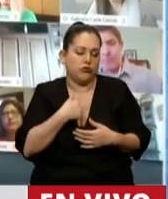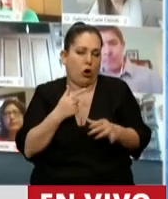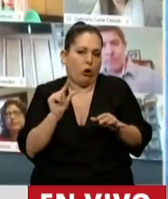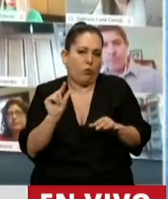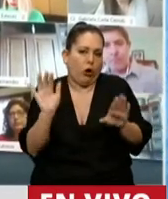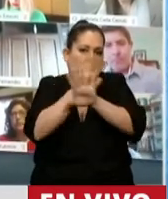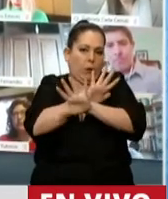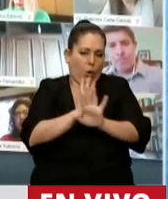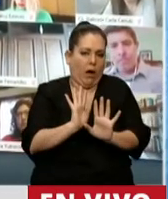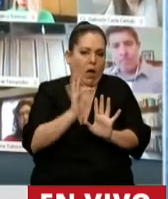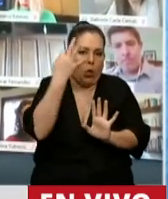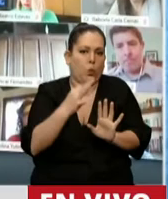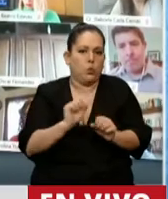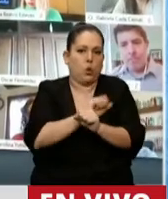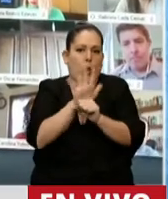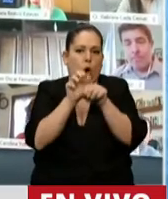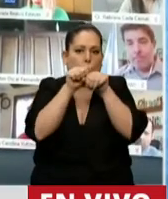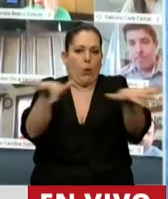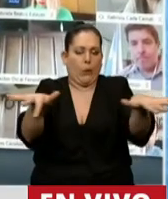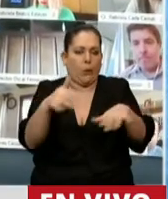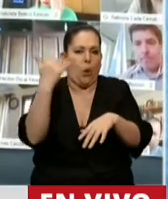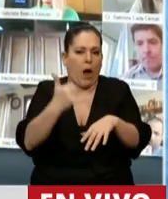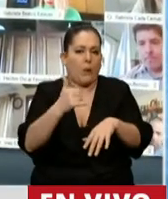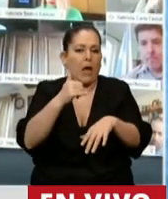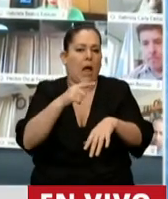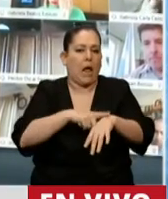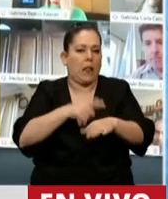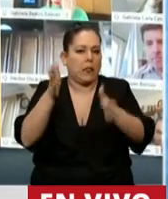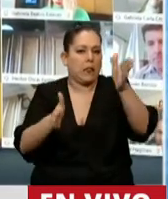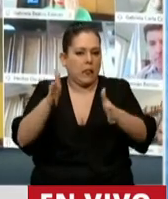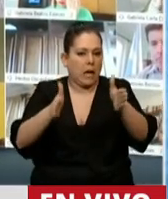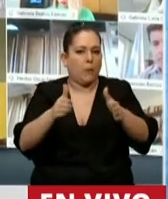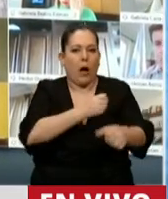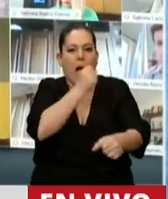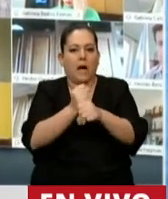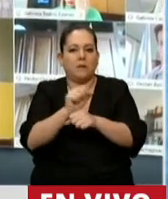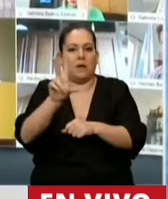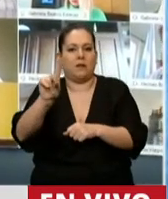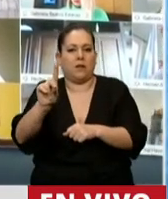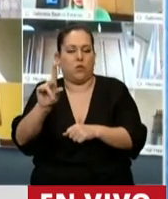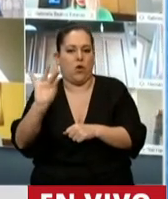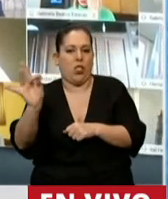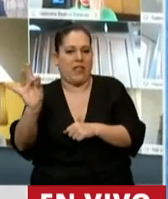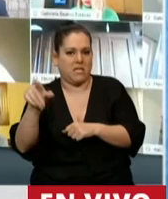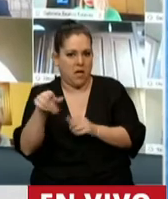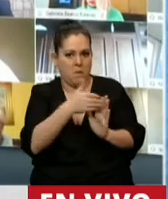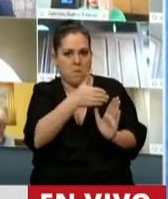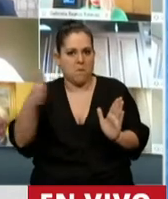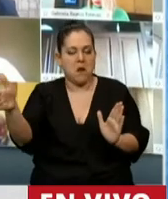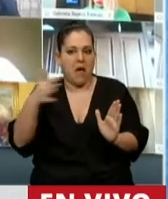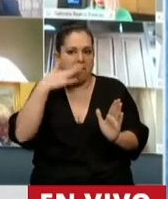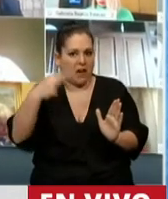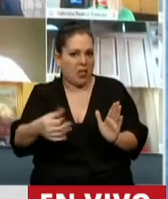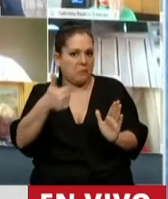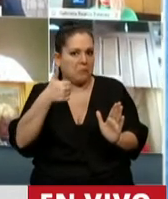de la pandemia que tenía un plazo de cobertura hasta el 31 de diciembre, con muy buen criterio,